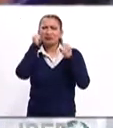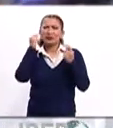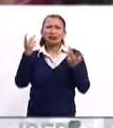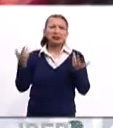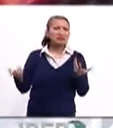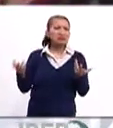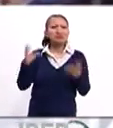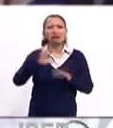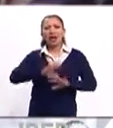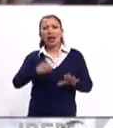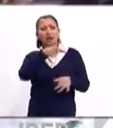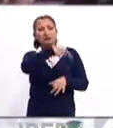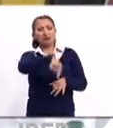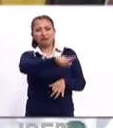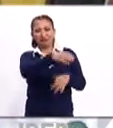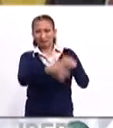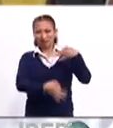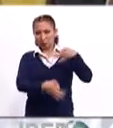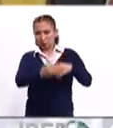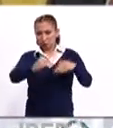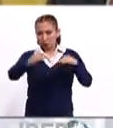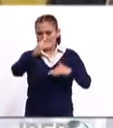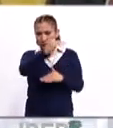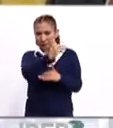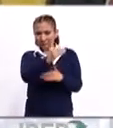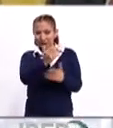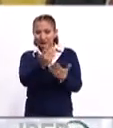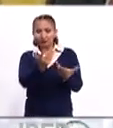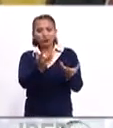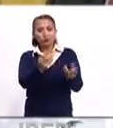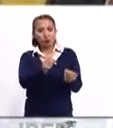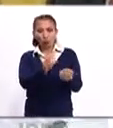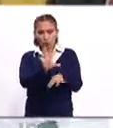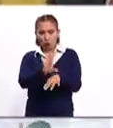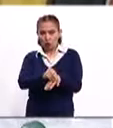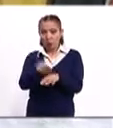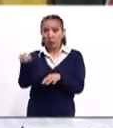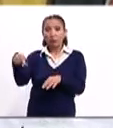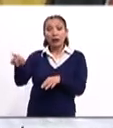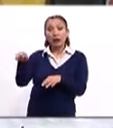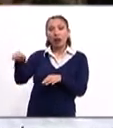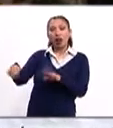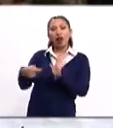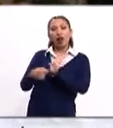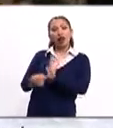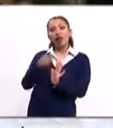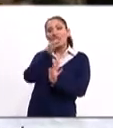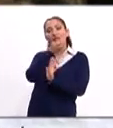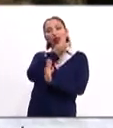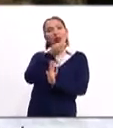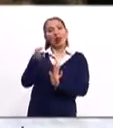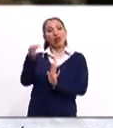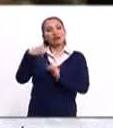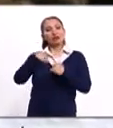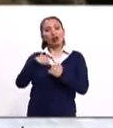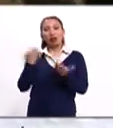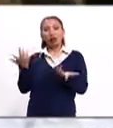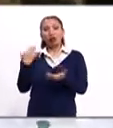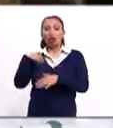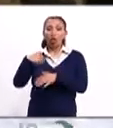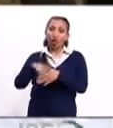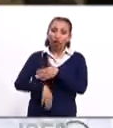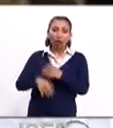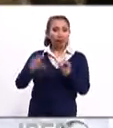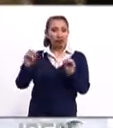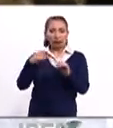Independientemente de que ya los tribunales no lo permitan, bueno, entonces él está dejando el mensaje que él no se ha rendido.